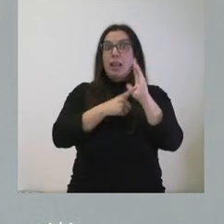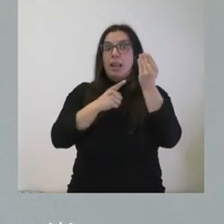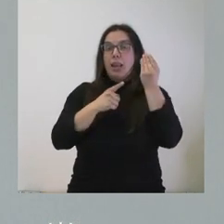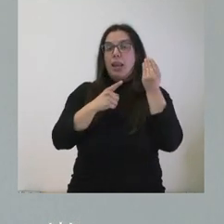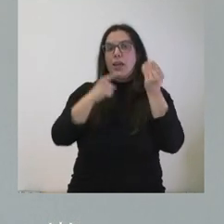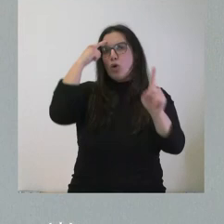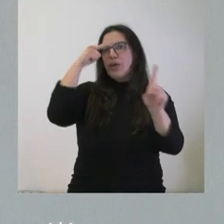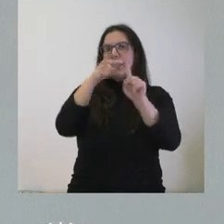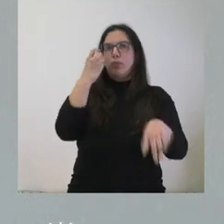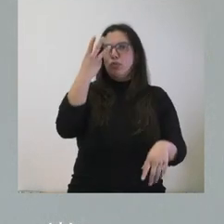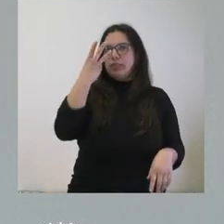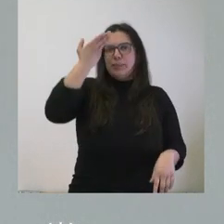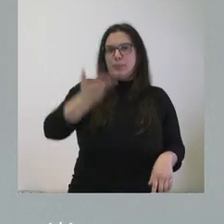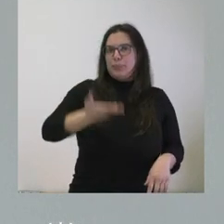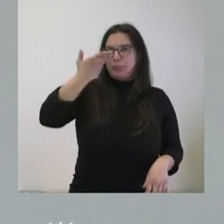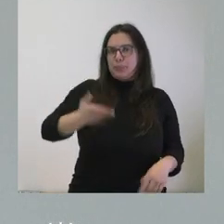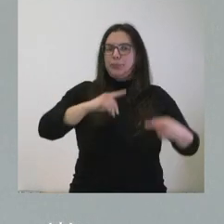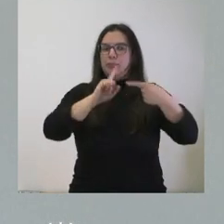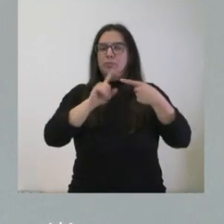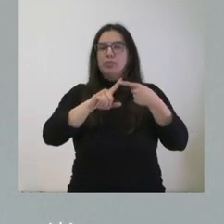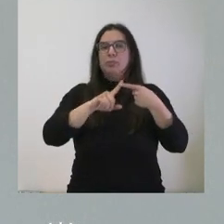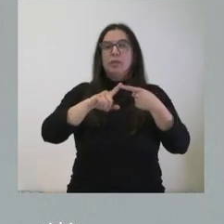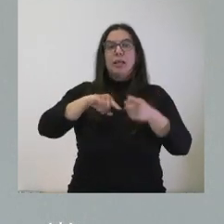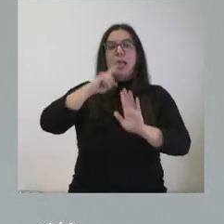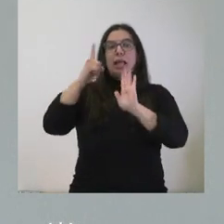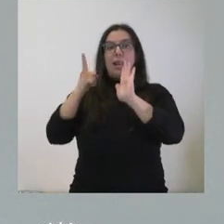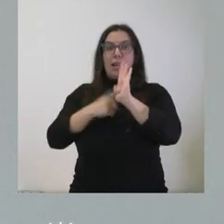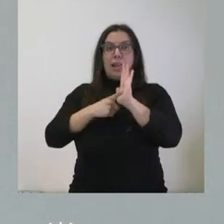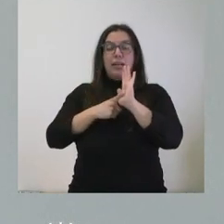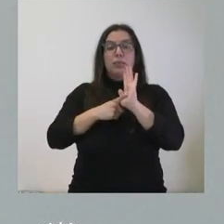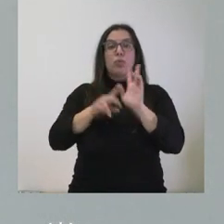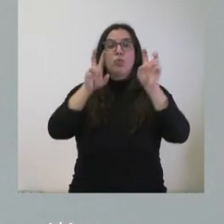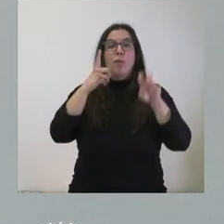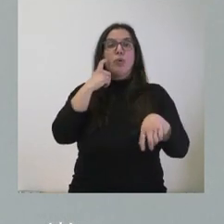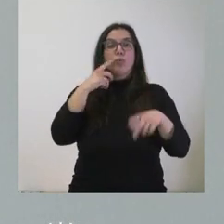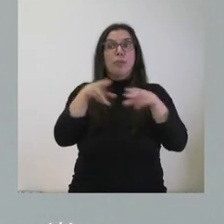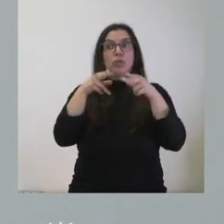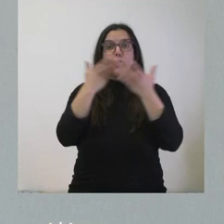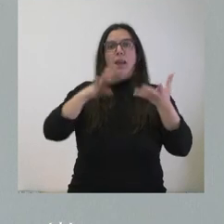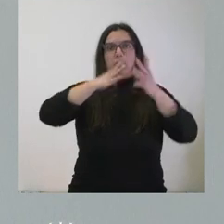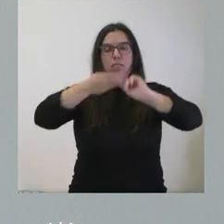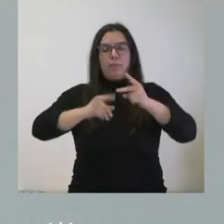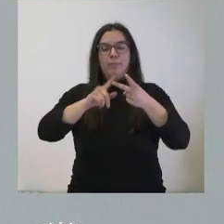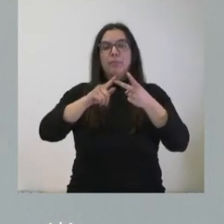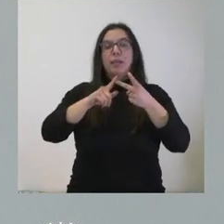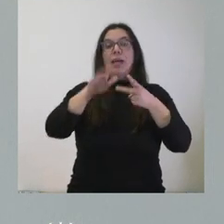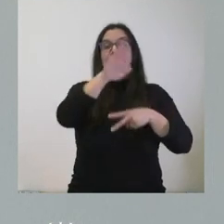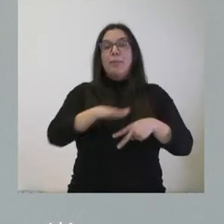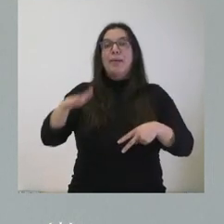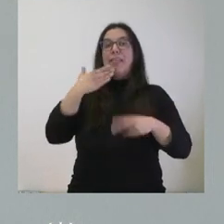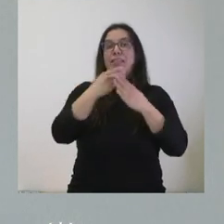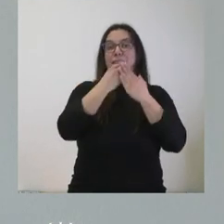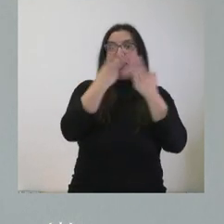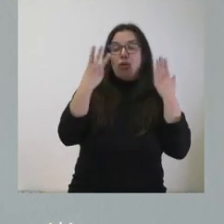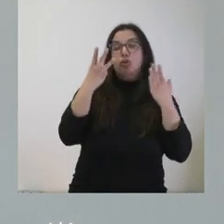tres objetivos fundamentales, adecuar la legislación a los nuevos hábitos sociales, proteger a los menores y a las personas